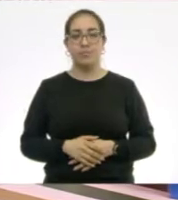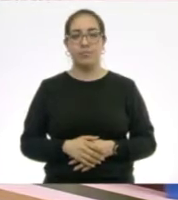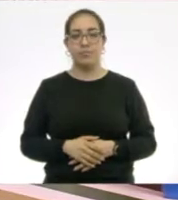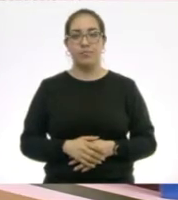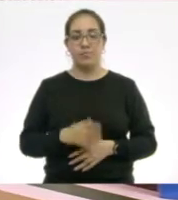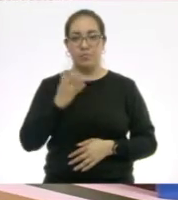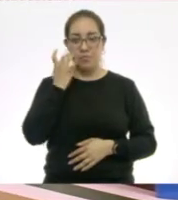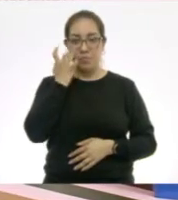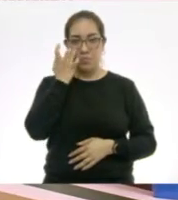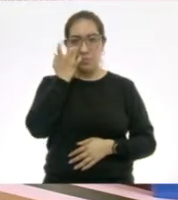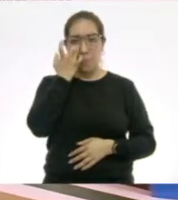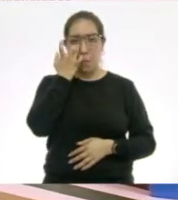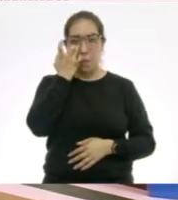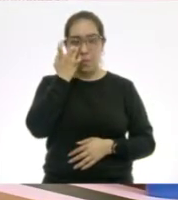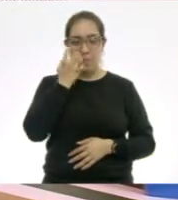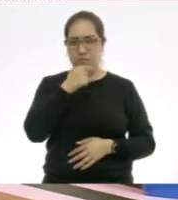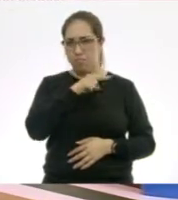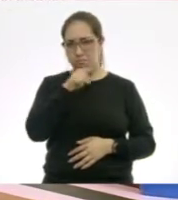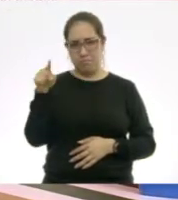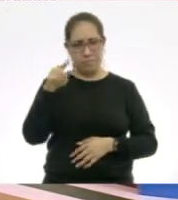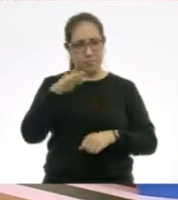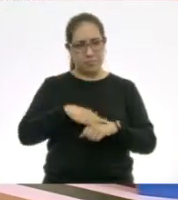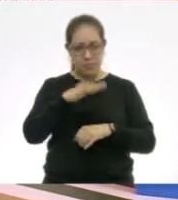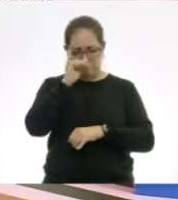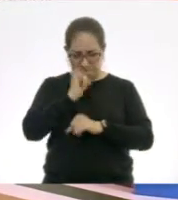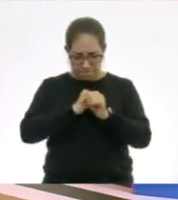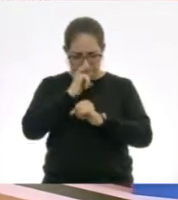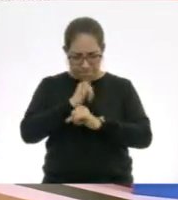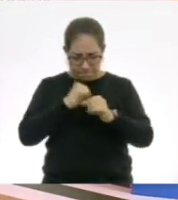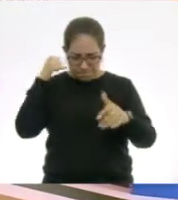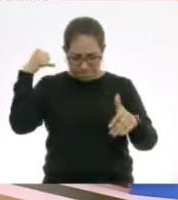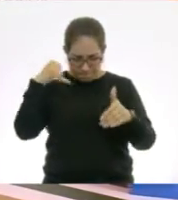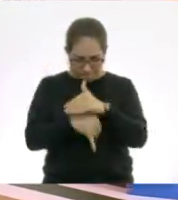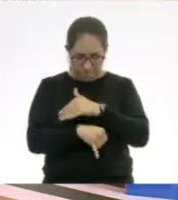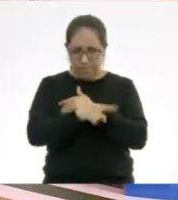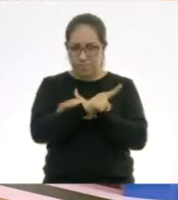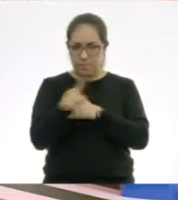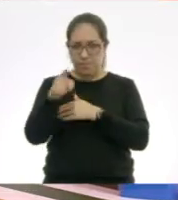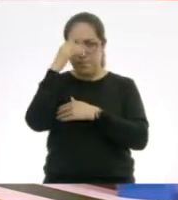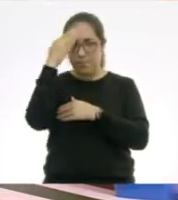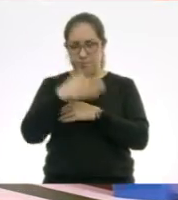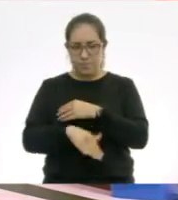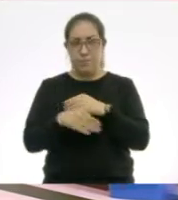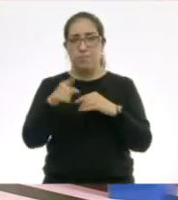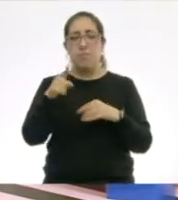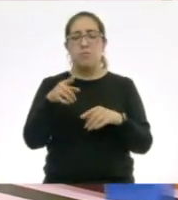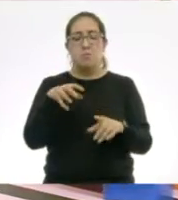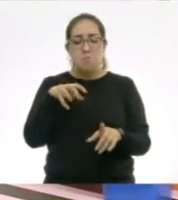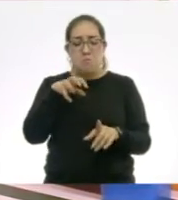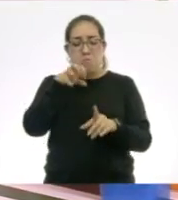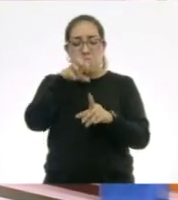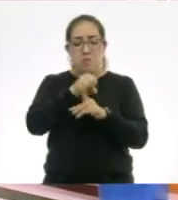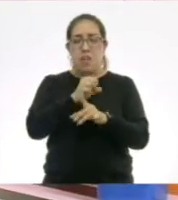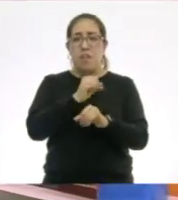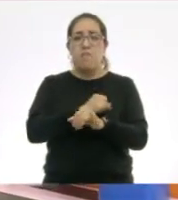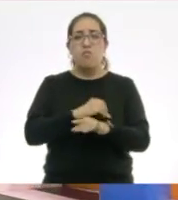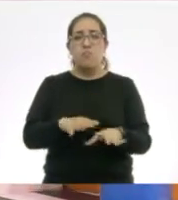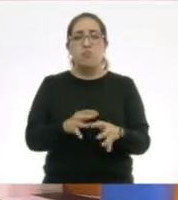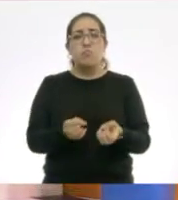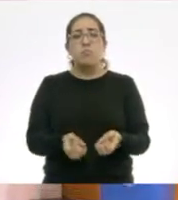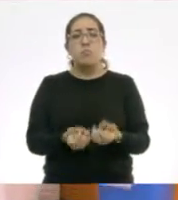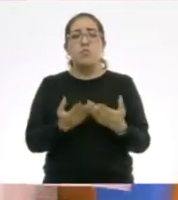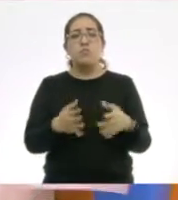podemos seguir investigando más y más. Tienen ustedes que saber hasta dónde quieren llegar con respecto a la información